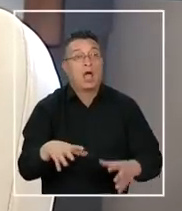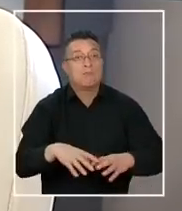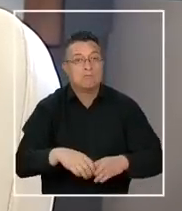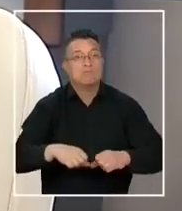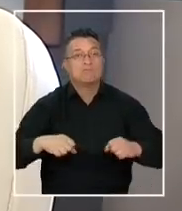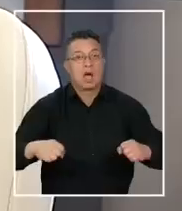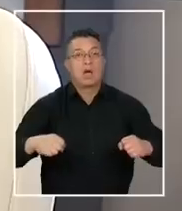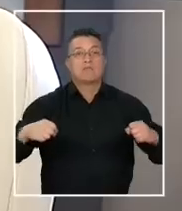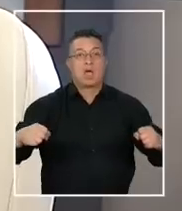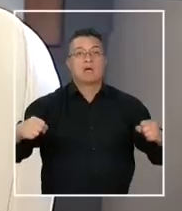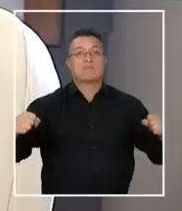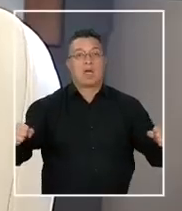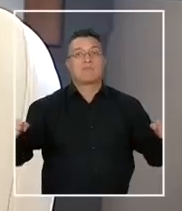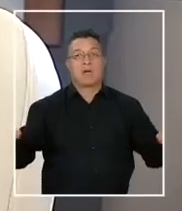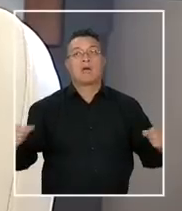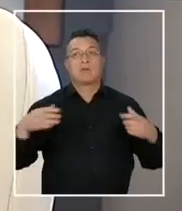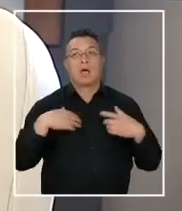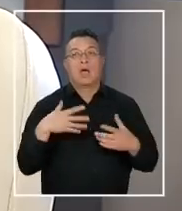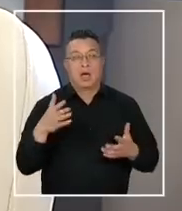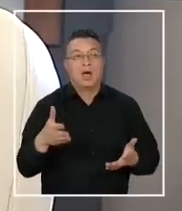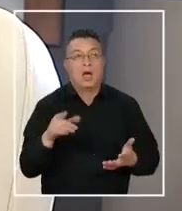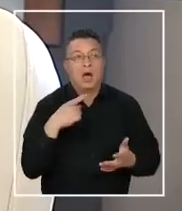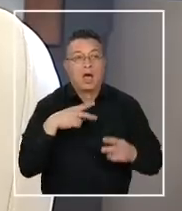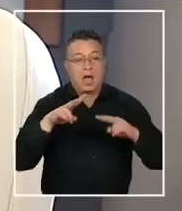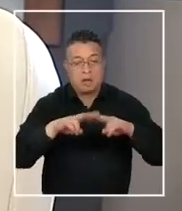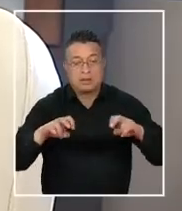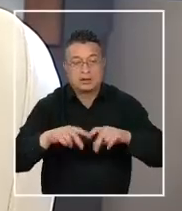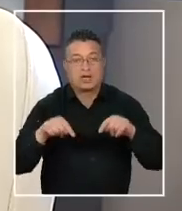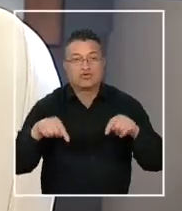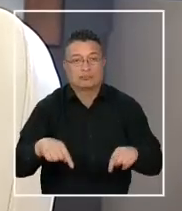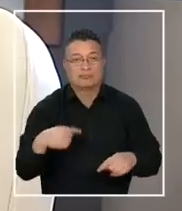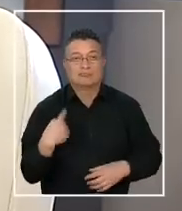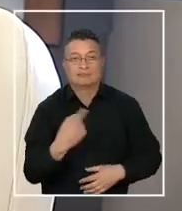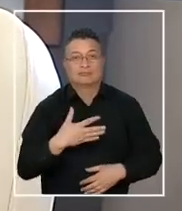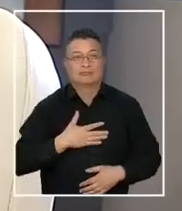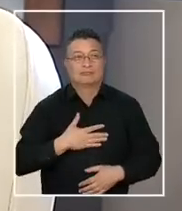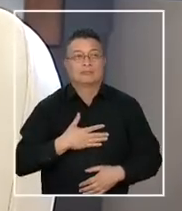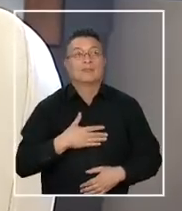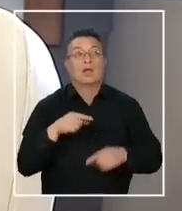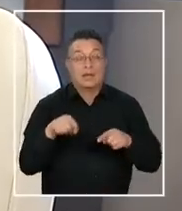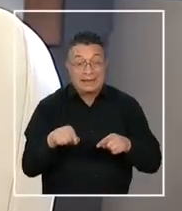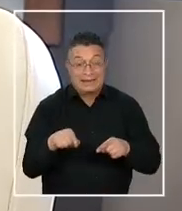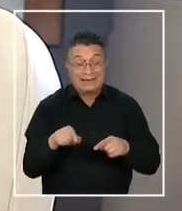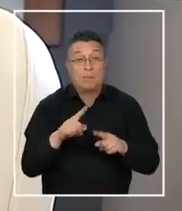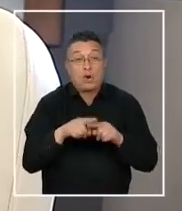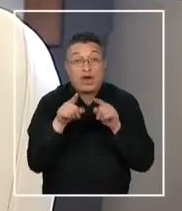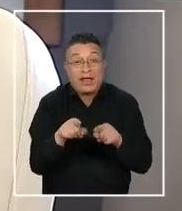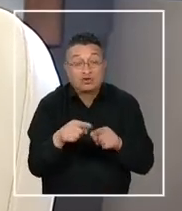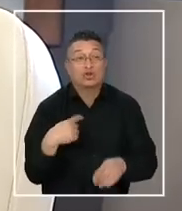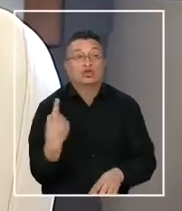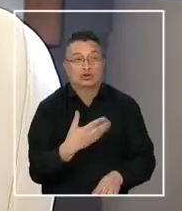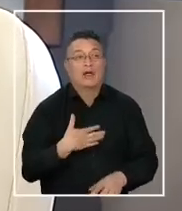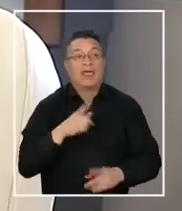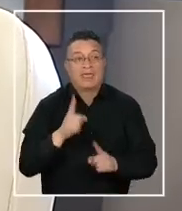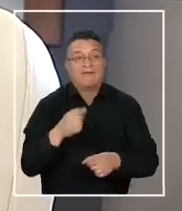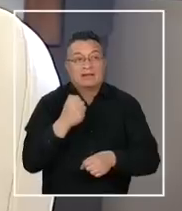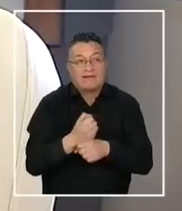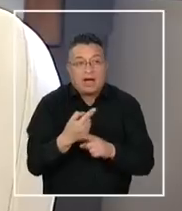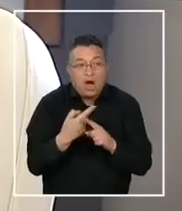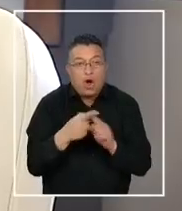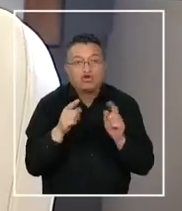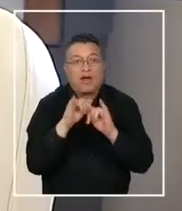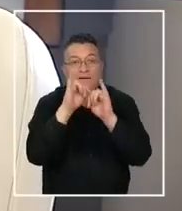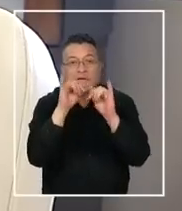tomando un poco el horizonte de investigación nuestro y entonces eso hace que tengamos que trabajar de otra manera